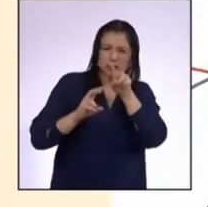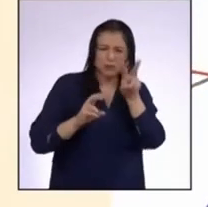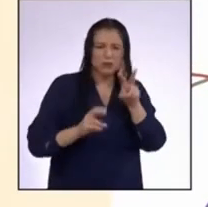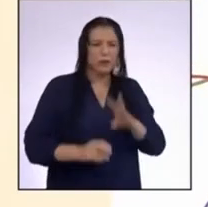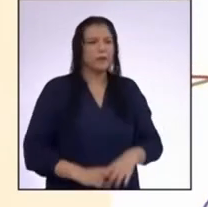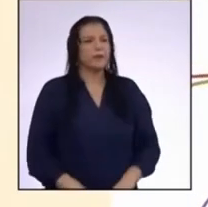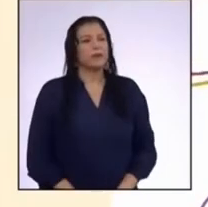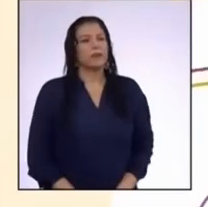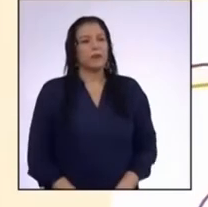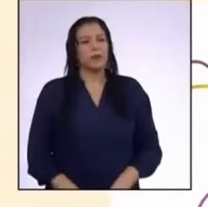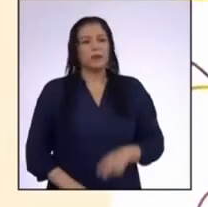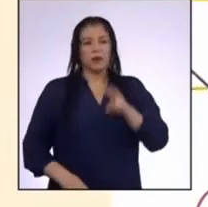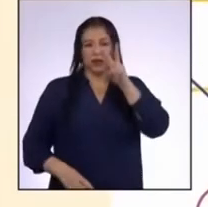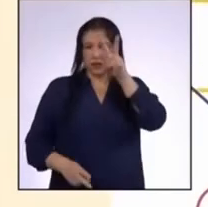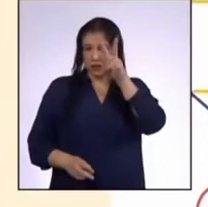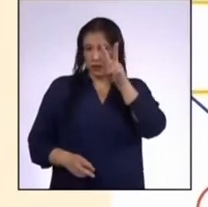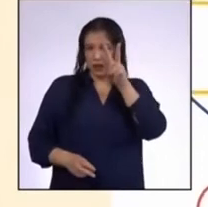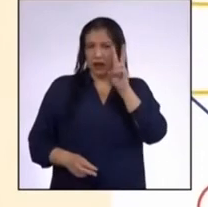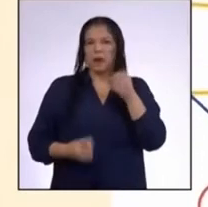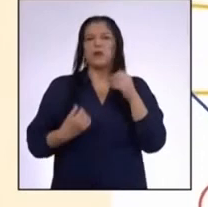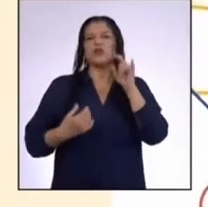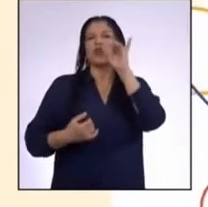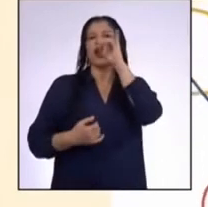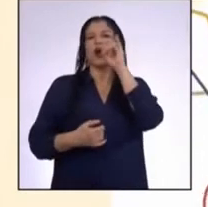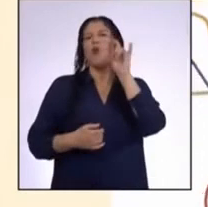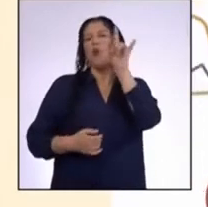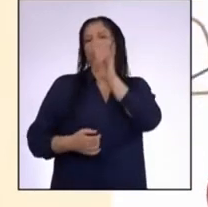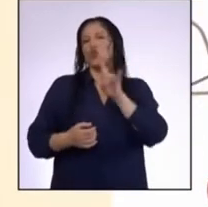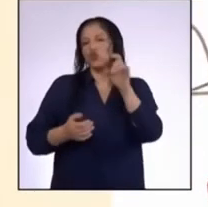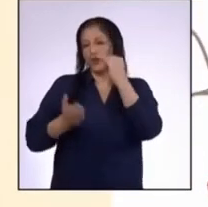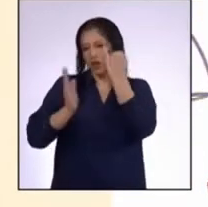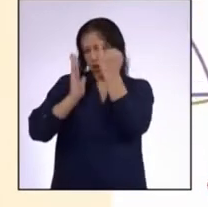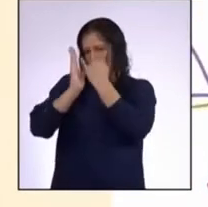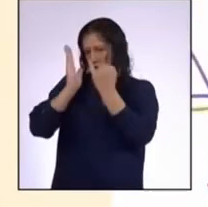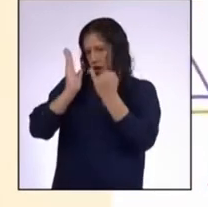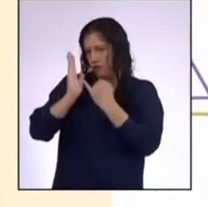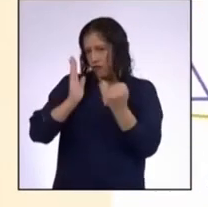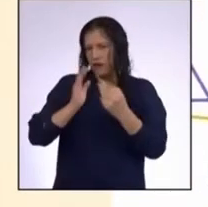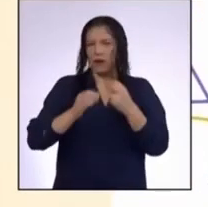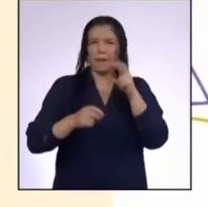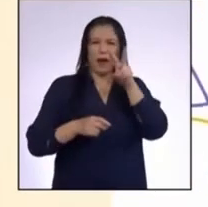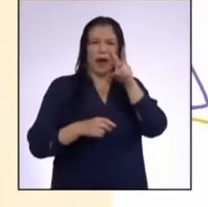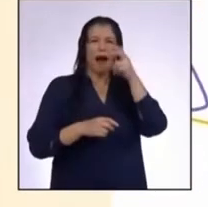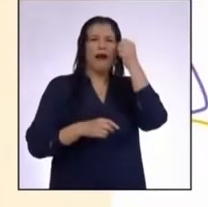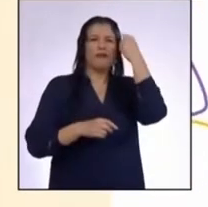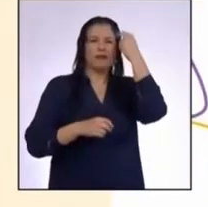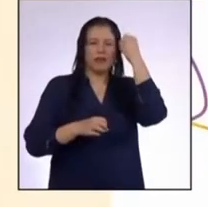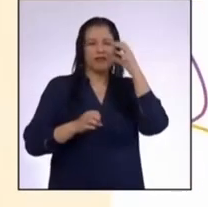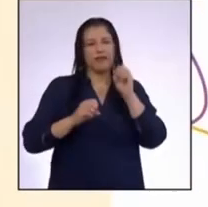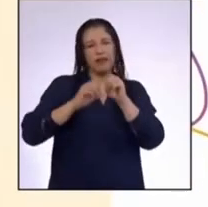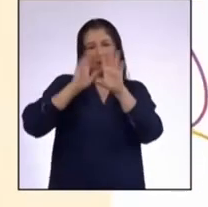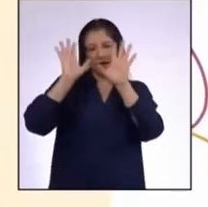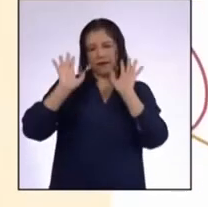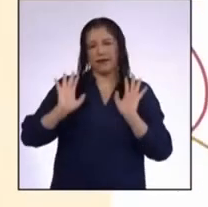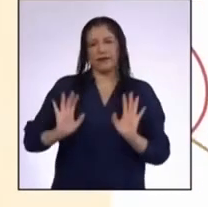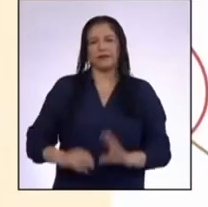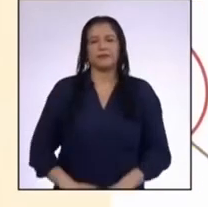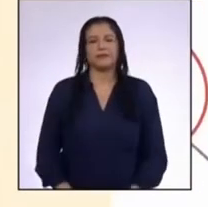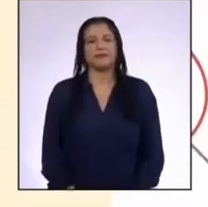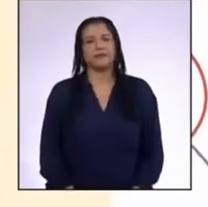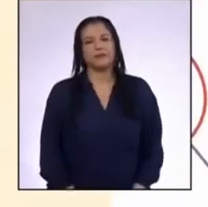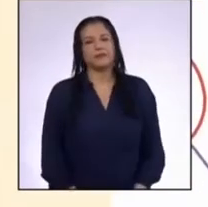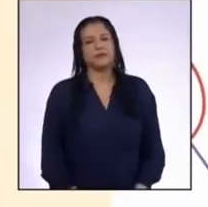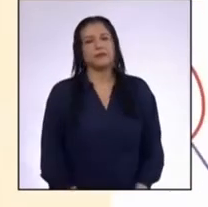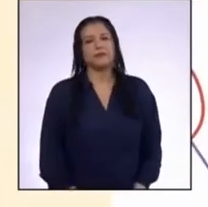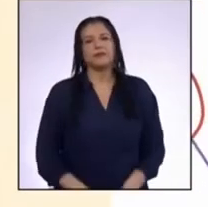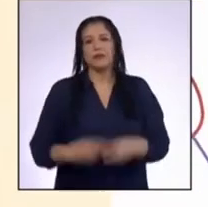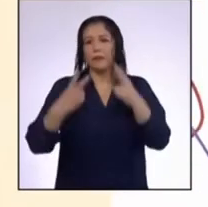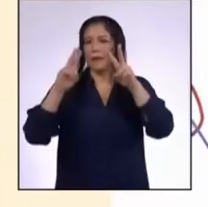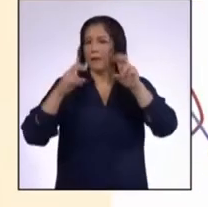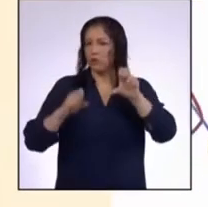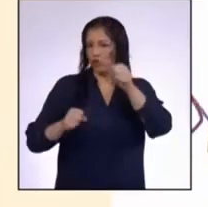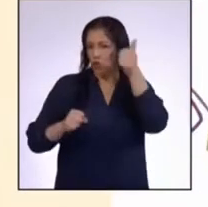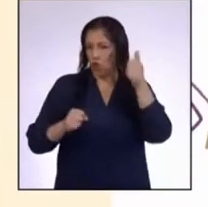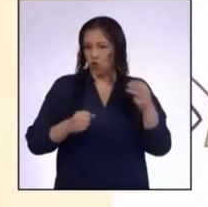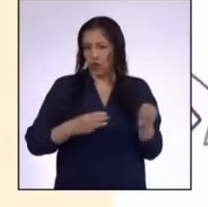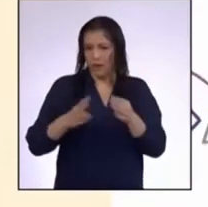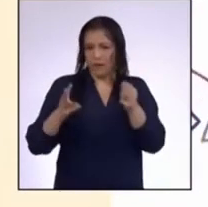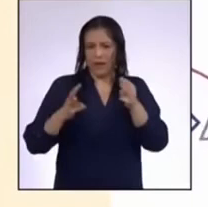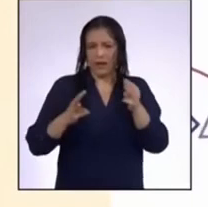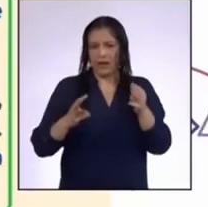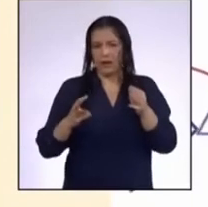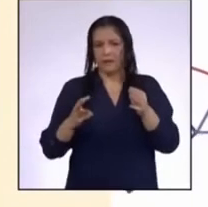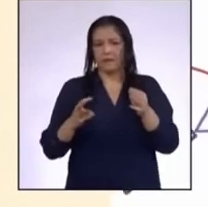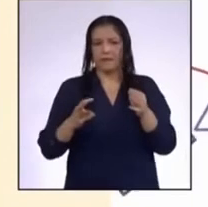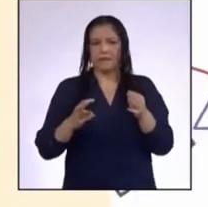llamativa a la vista Porque se usan los gráficos para hacerla más fácil de leer y comprender Veamos otra manera